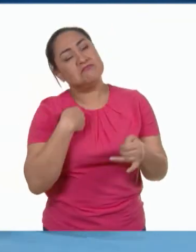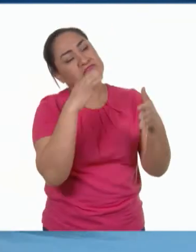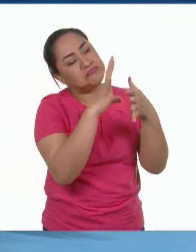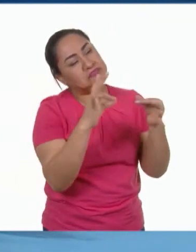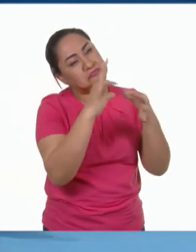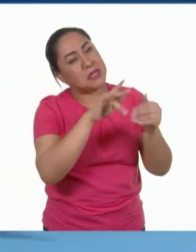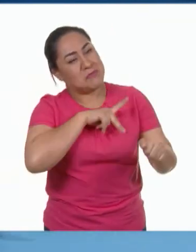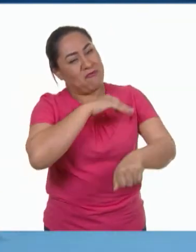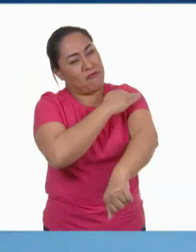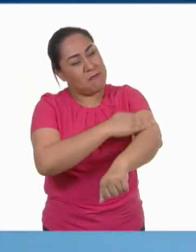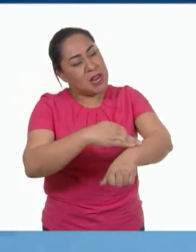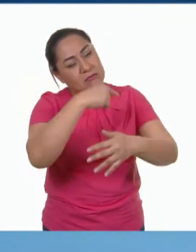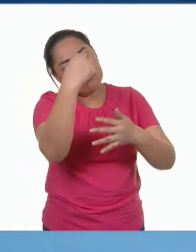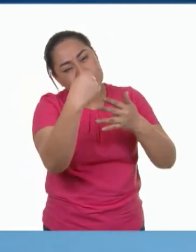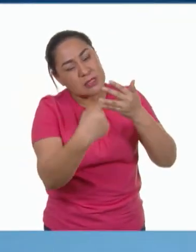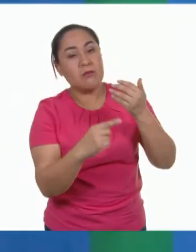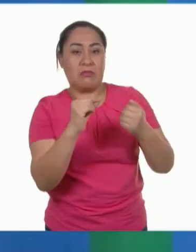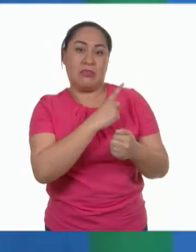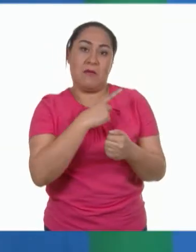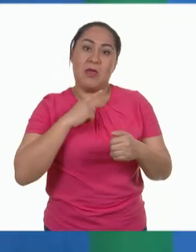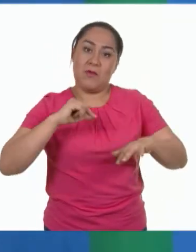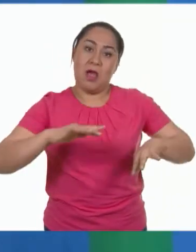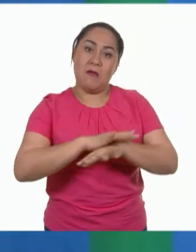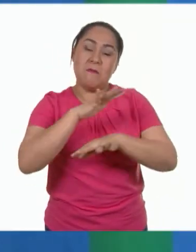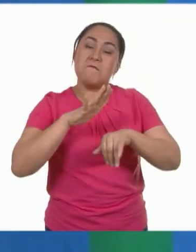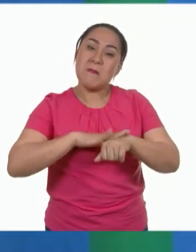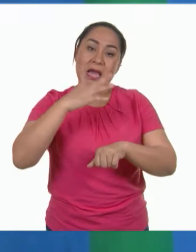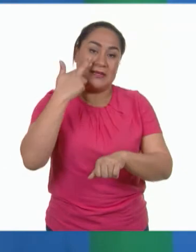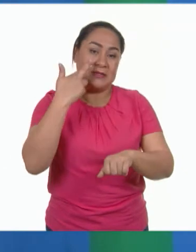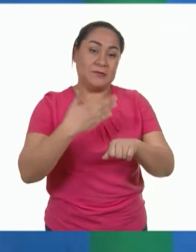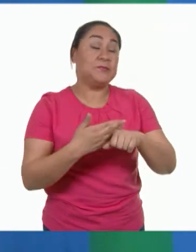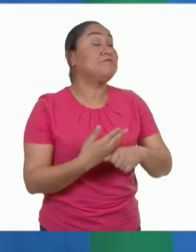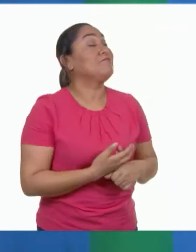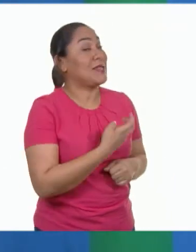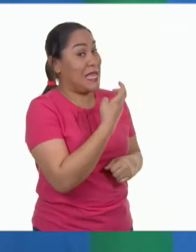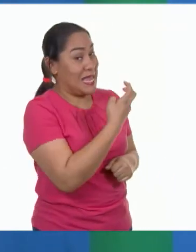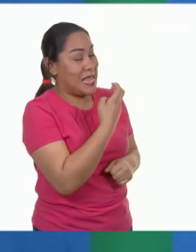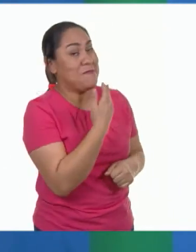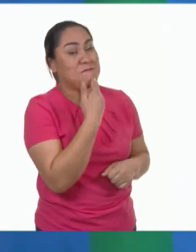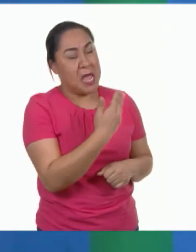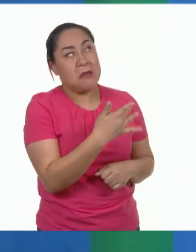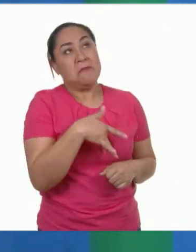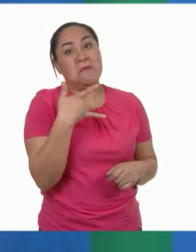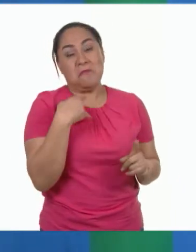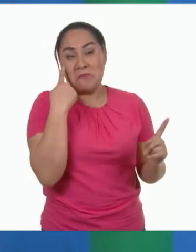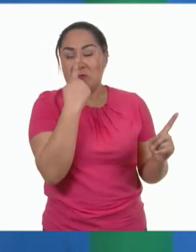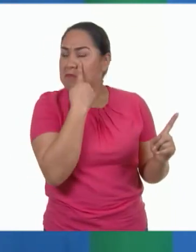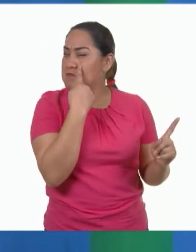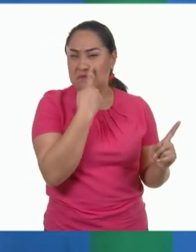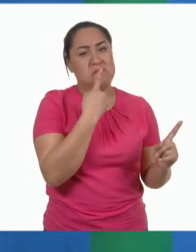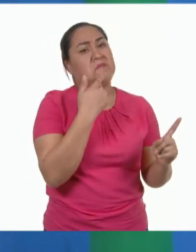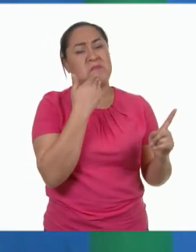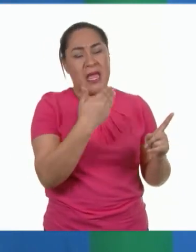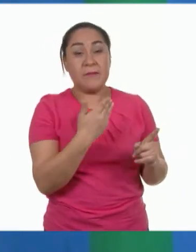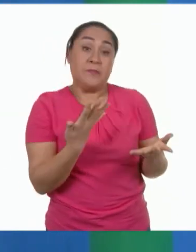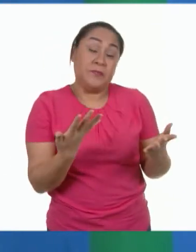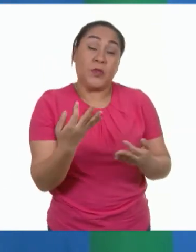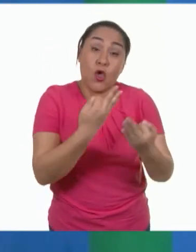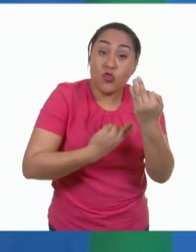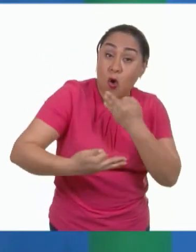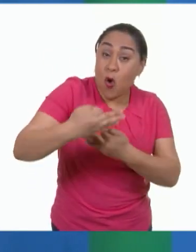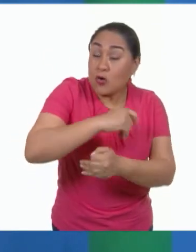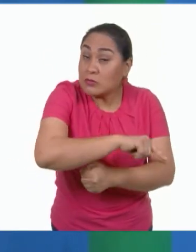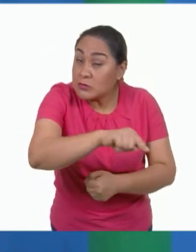para cambiar nuestros hábitos de consumo. Así es, María. Me da mucho gusto que te parezca de ese moro. Y para que todas y todos